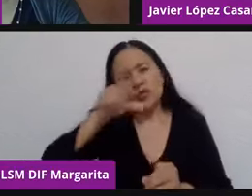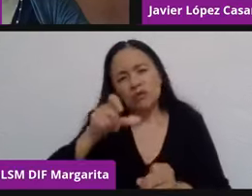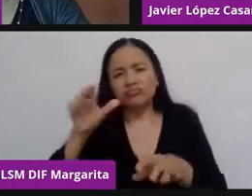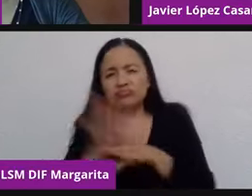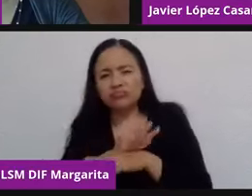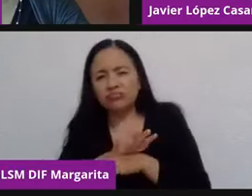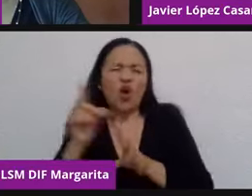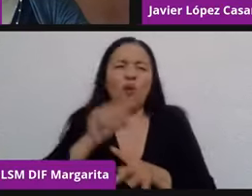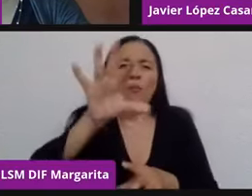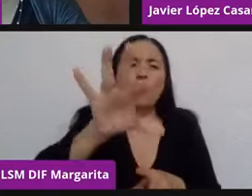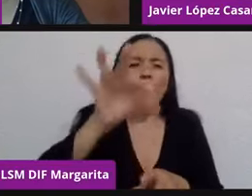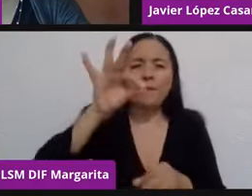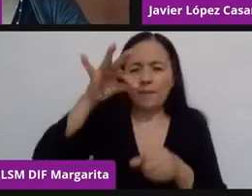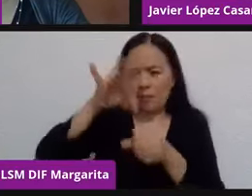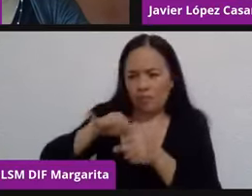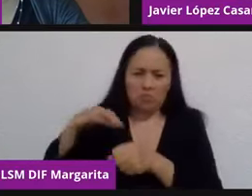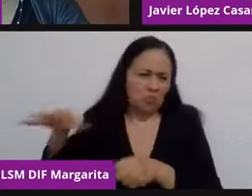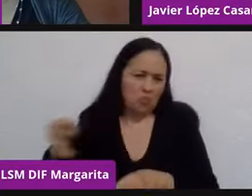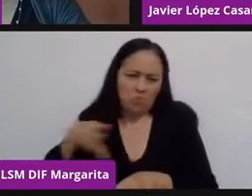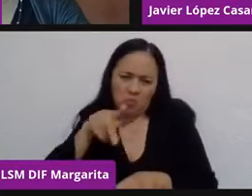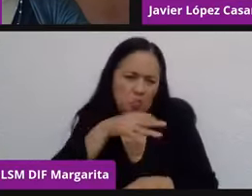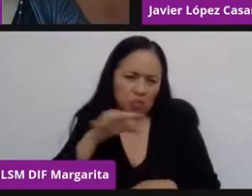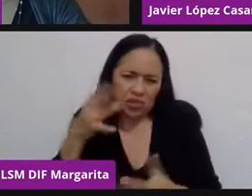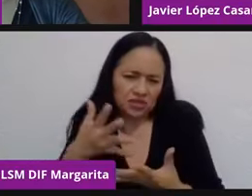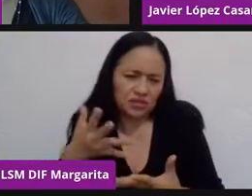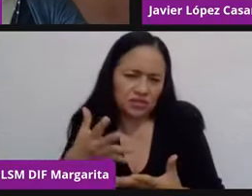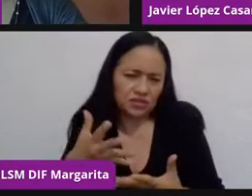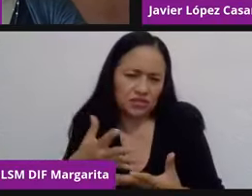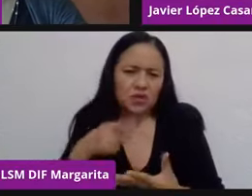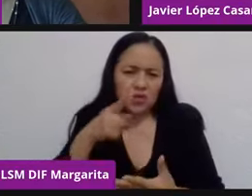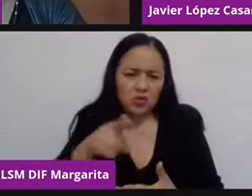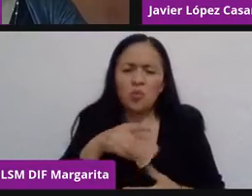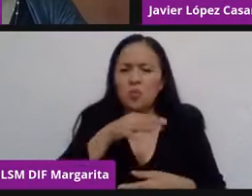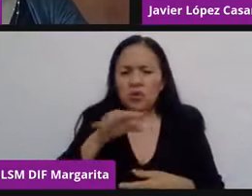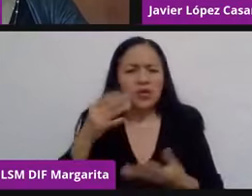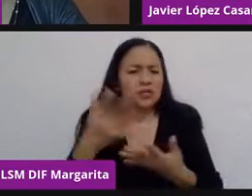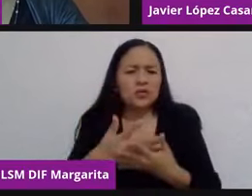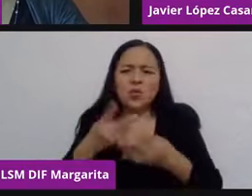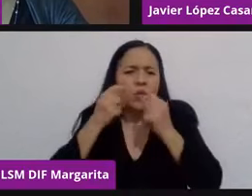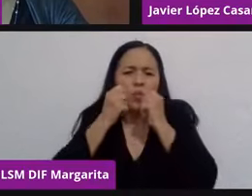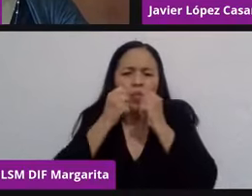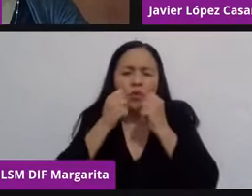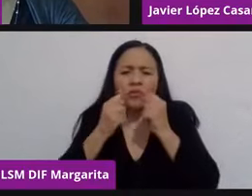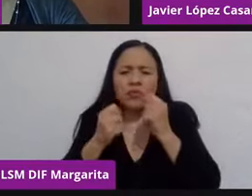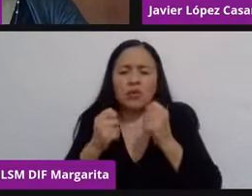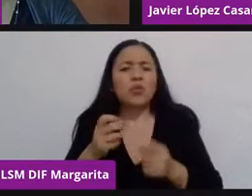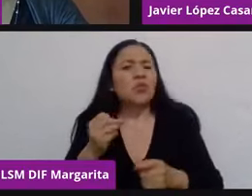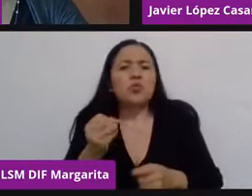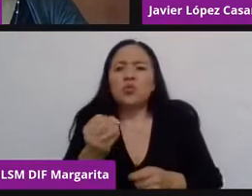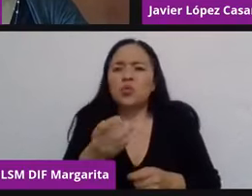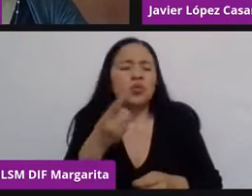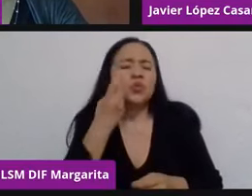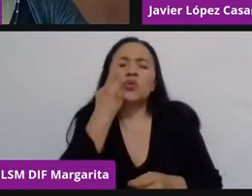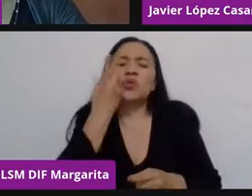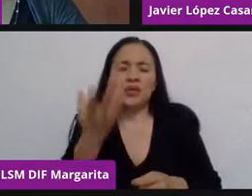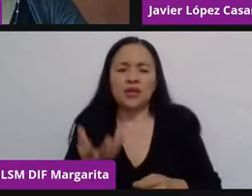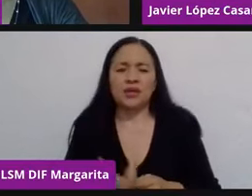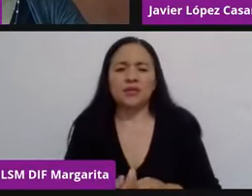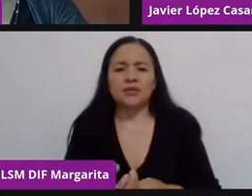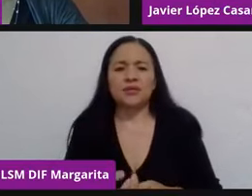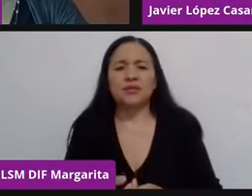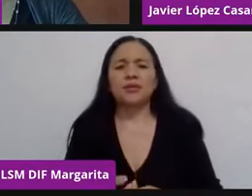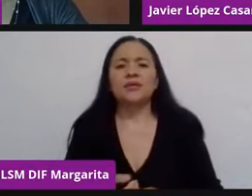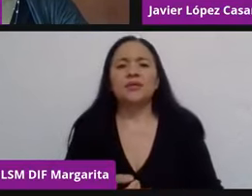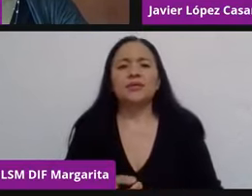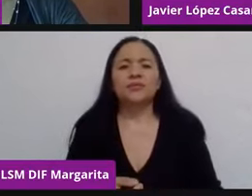necesariamente estés saturado para hacerlo. Y que tú puedas ingresar en cualquier momento a poder a la plataforma